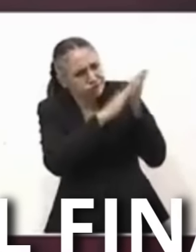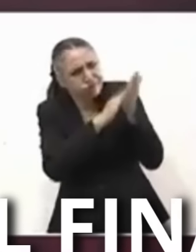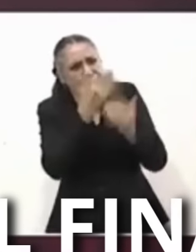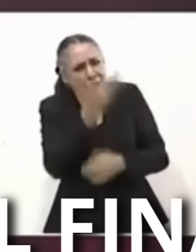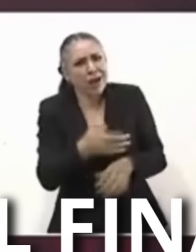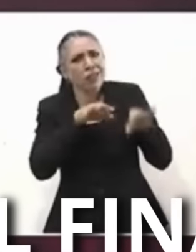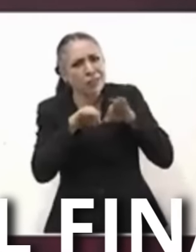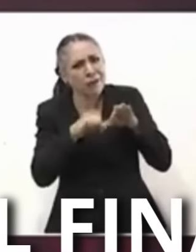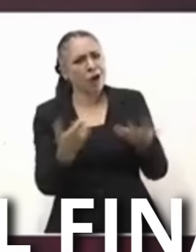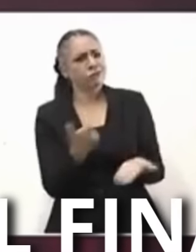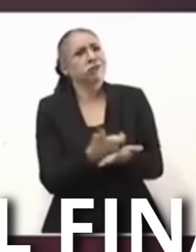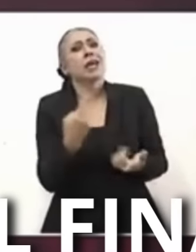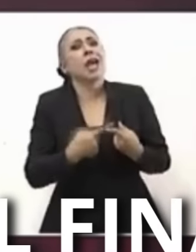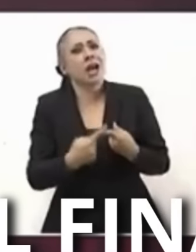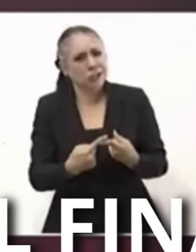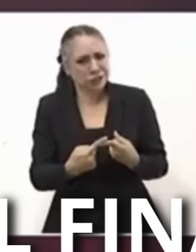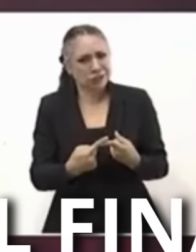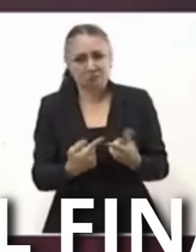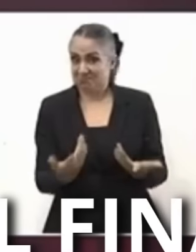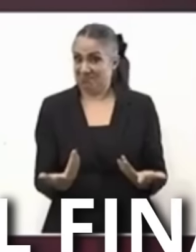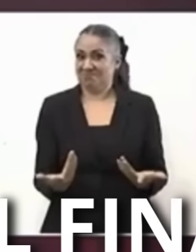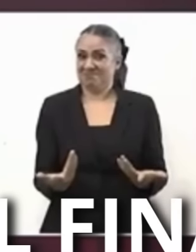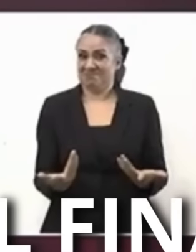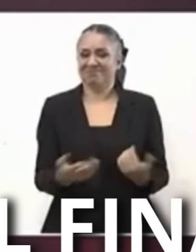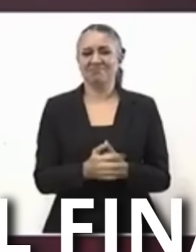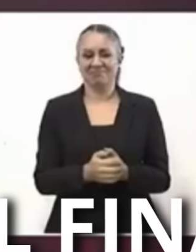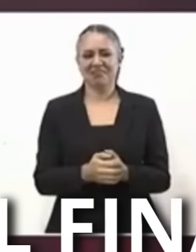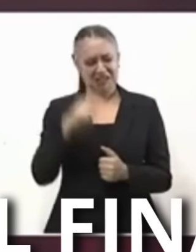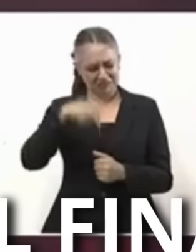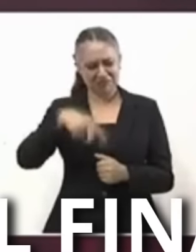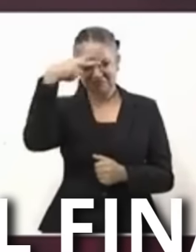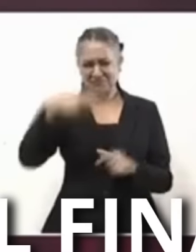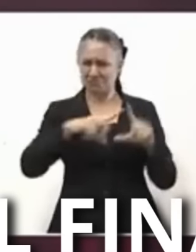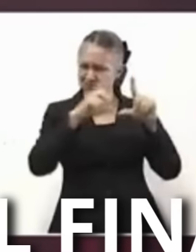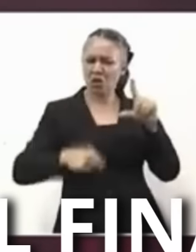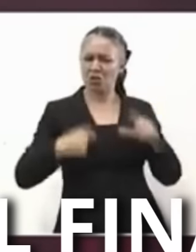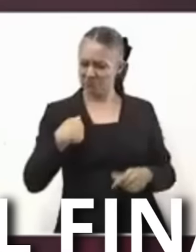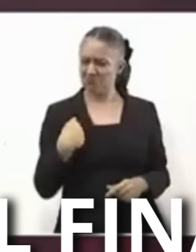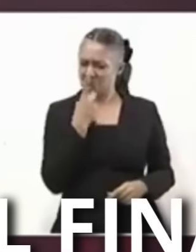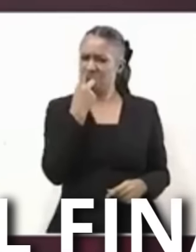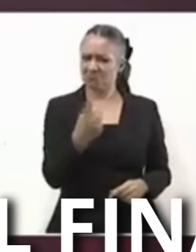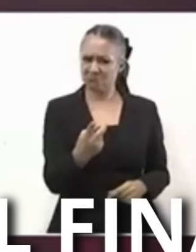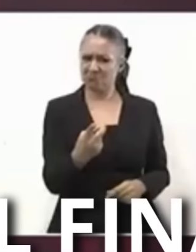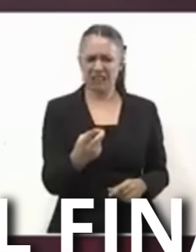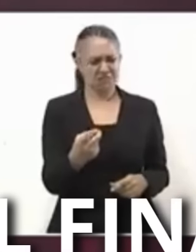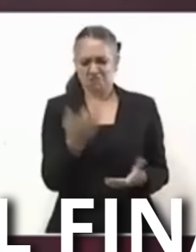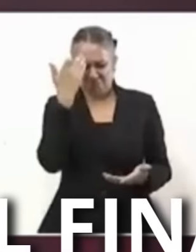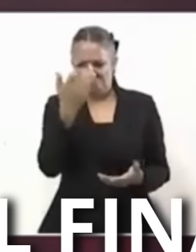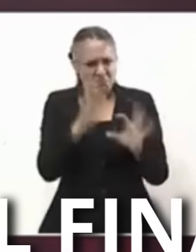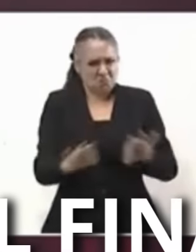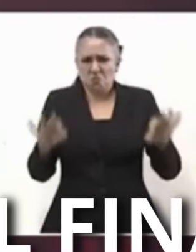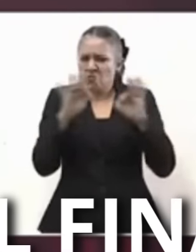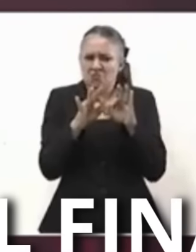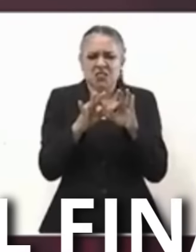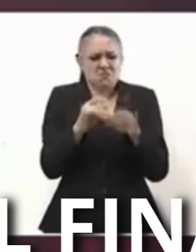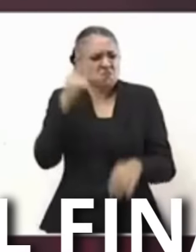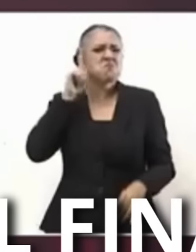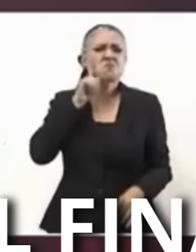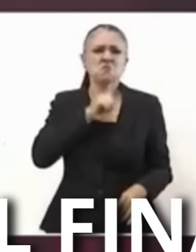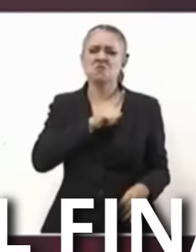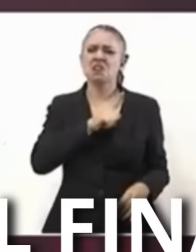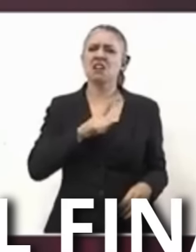Pues como el pueblo De México Dijo Que es tiempo De mujeres Que las mujeres Vamos a gobernar A partir del 2024